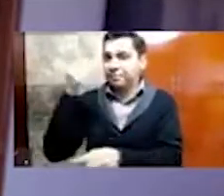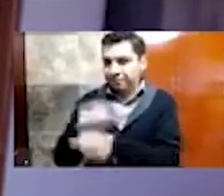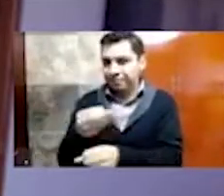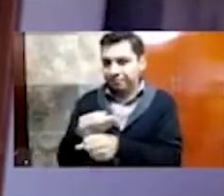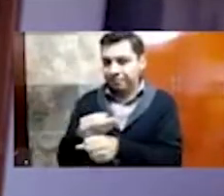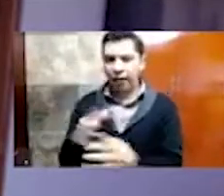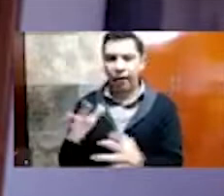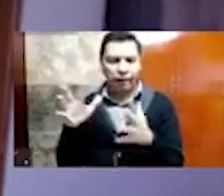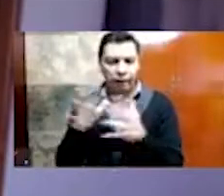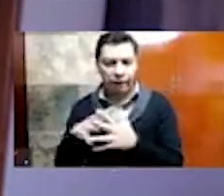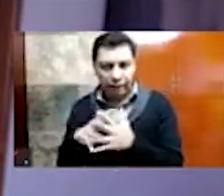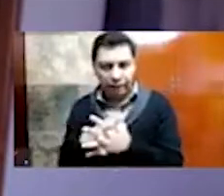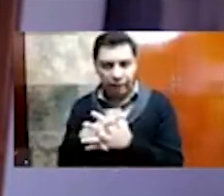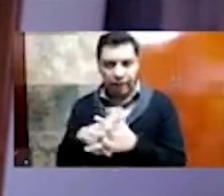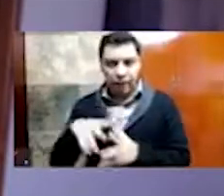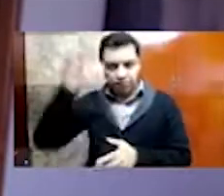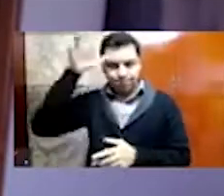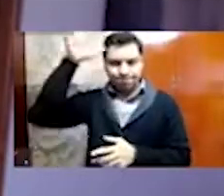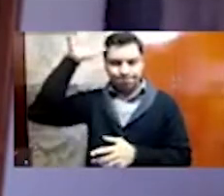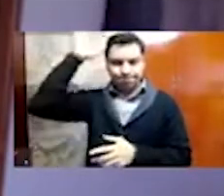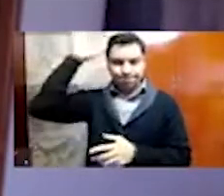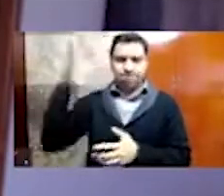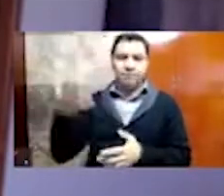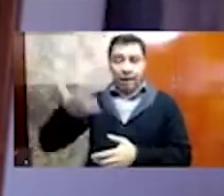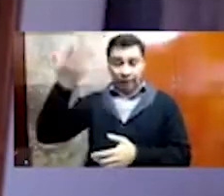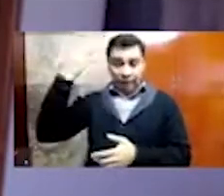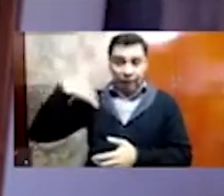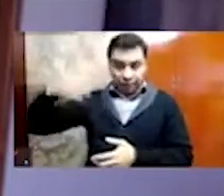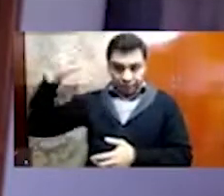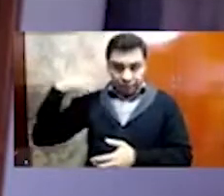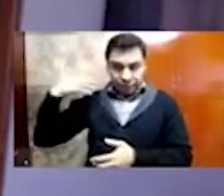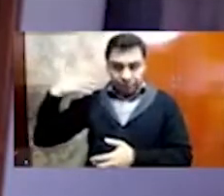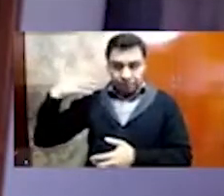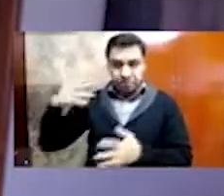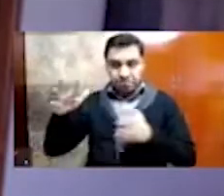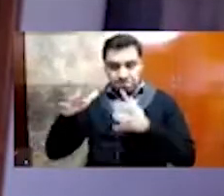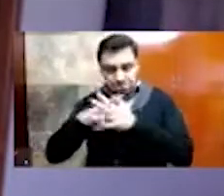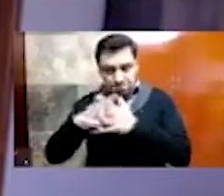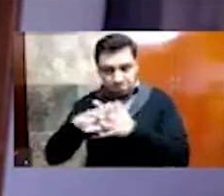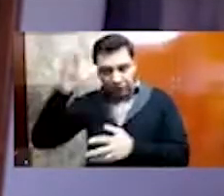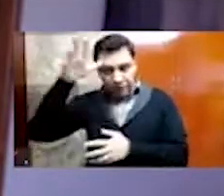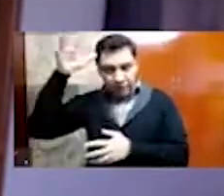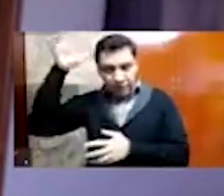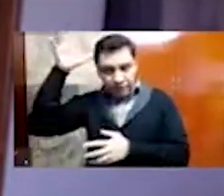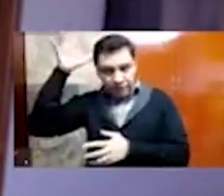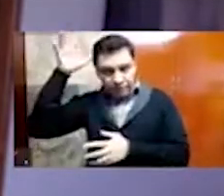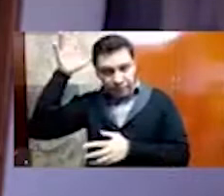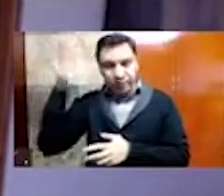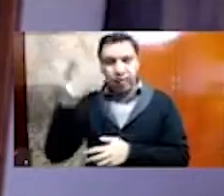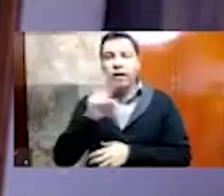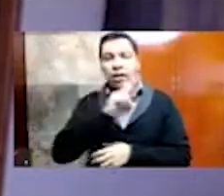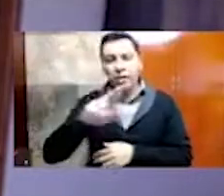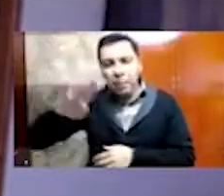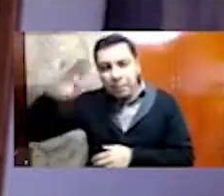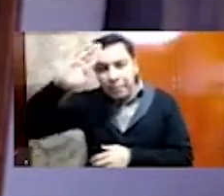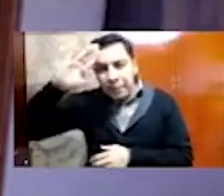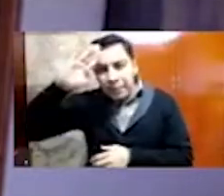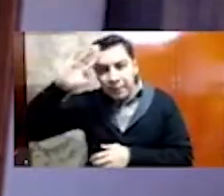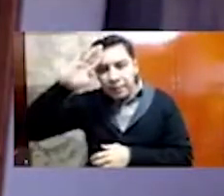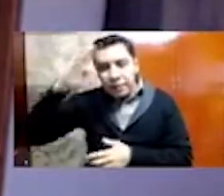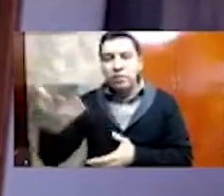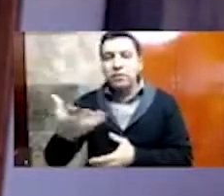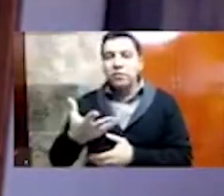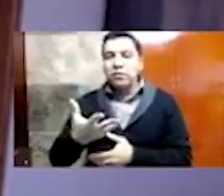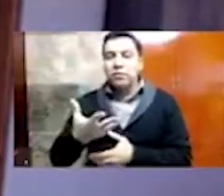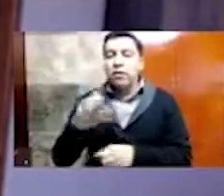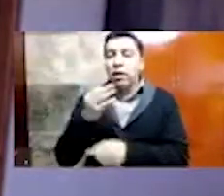y entre los pueblos prehispánicos, tenoshcas y tlatelolcas. Reflexiones sobre esa absurda necesidad de dominación de los hombres y las consecuencias